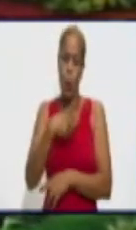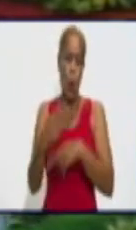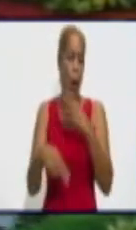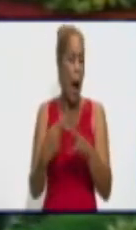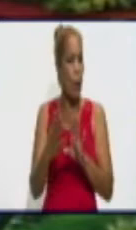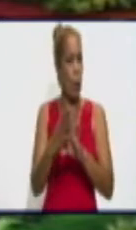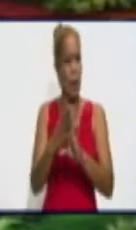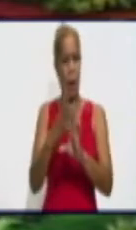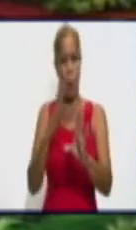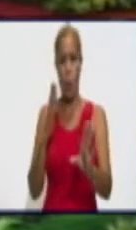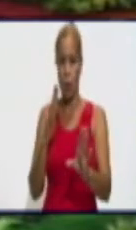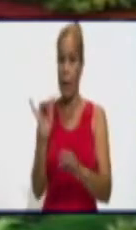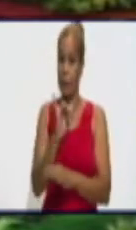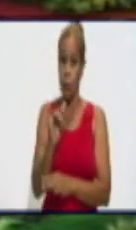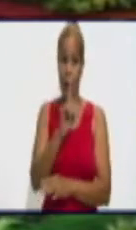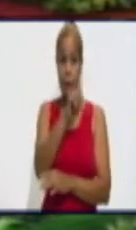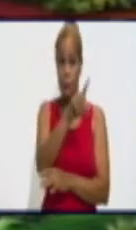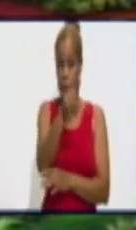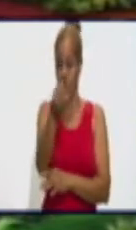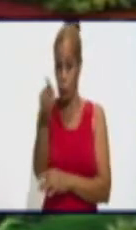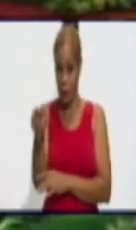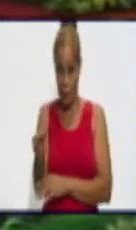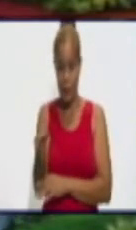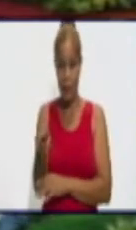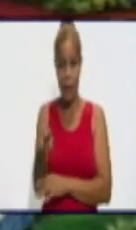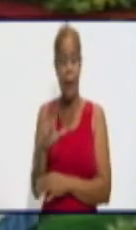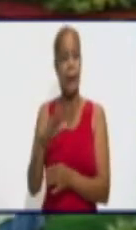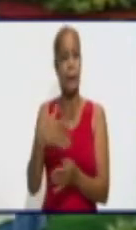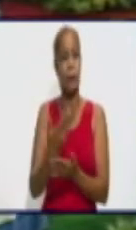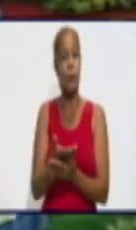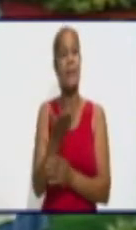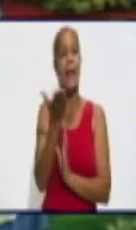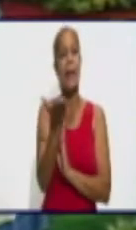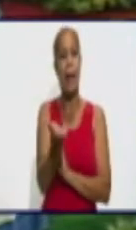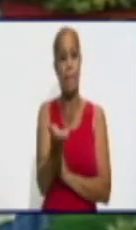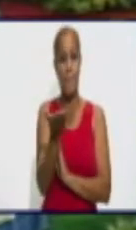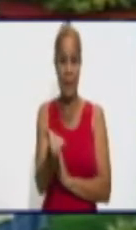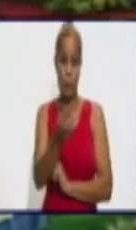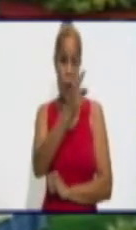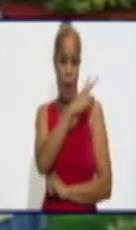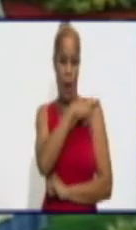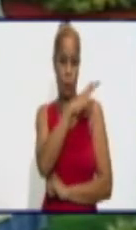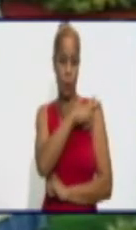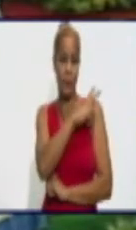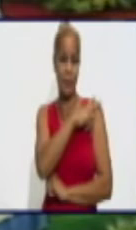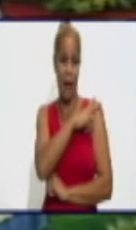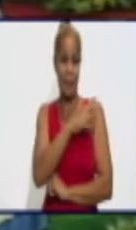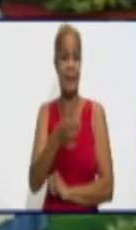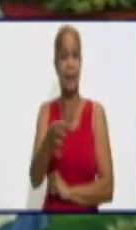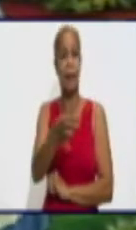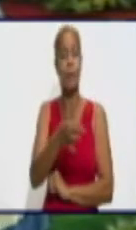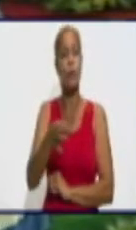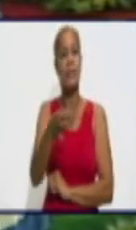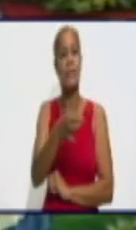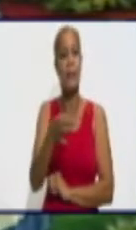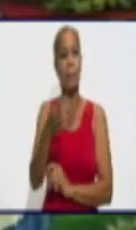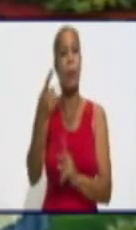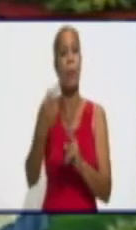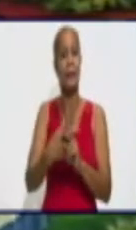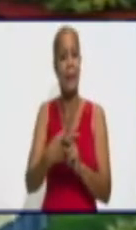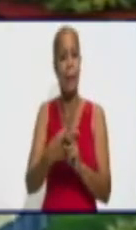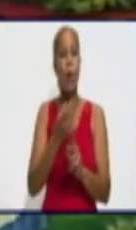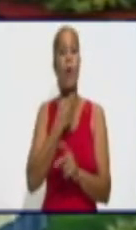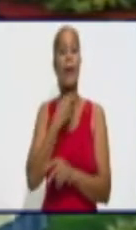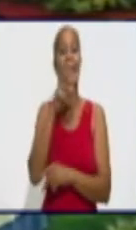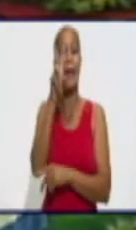igual que todos ustedes, por lo tanto le pido a las autoridades de Bayamo, re-evalúen esa situación.